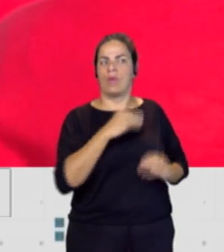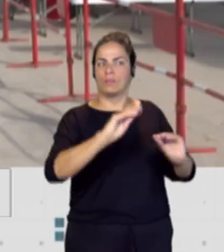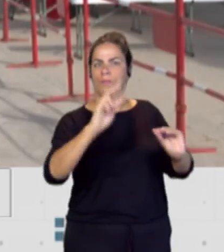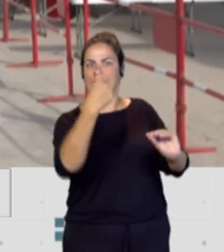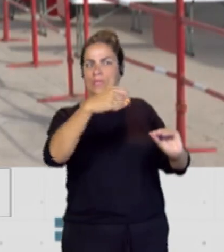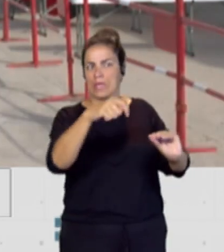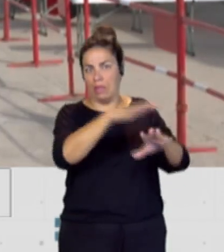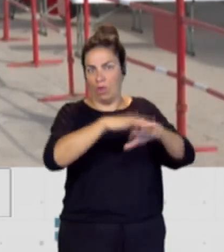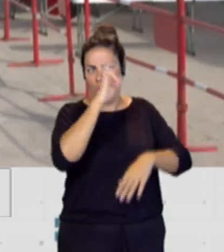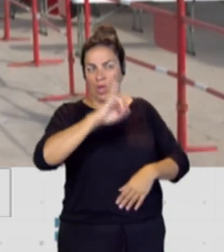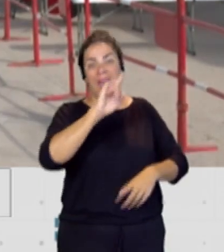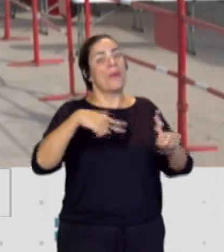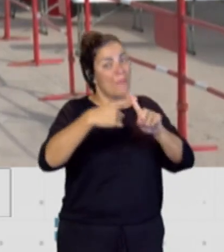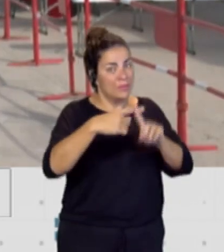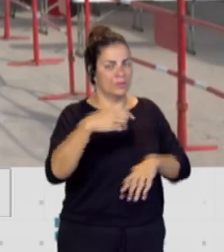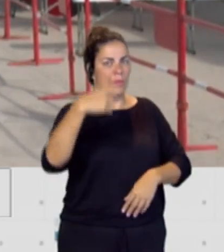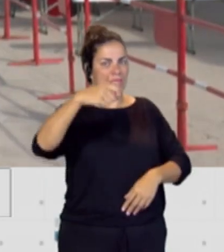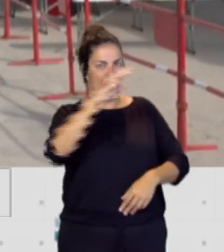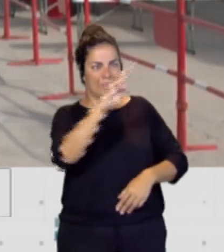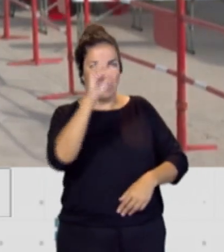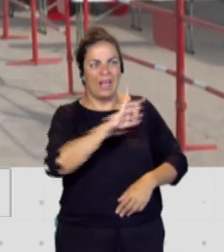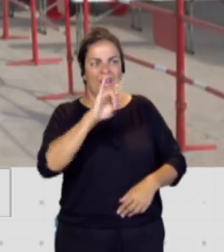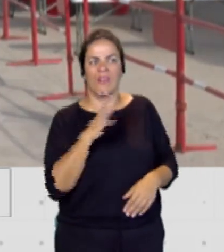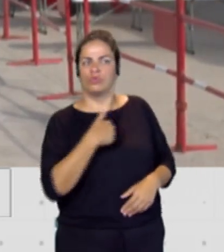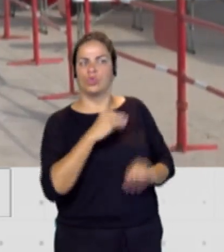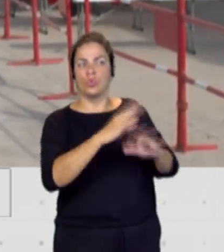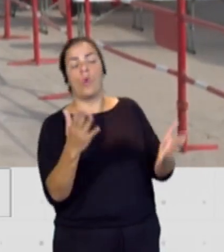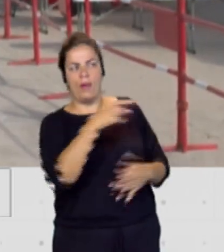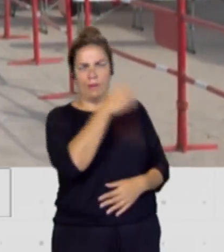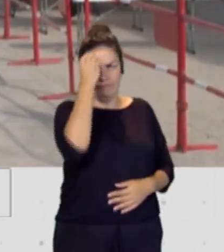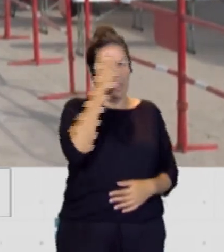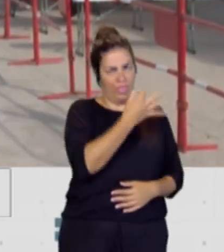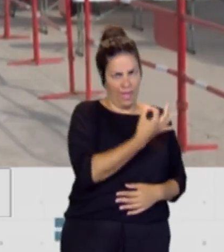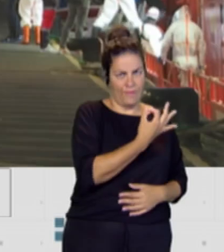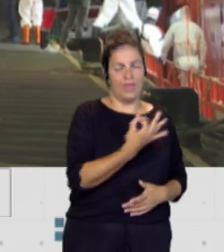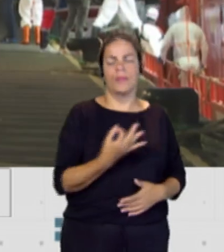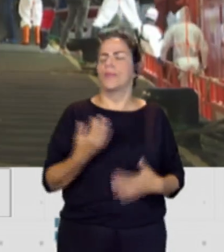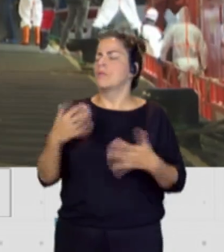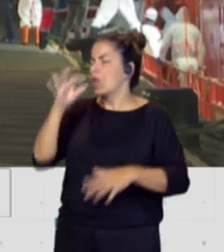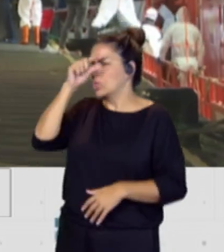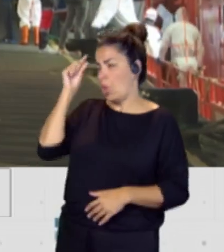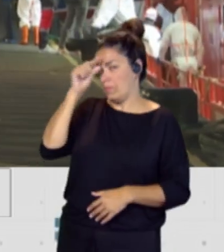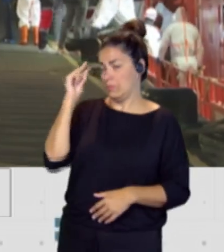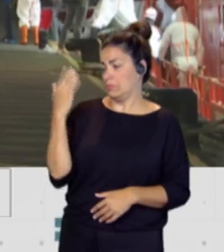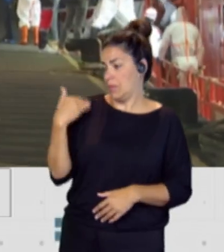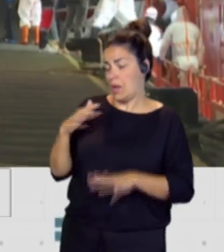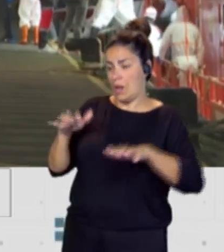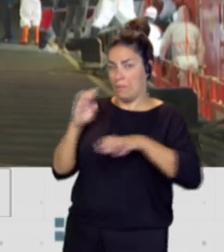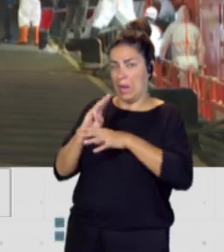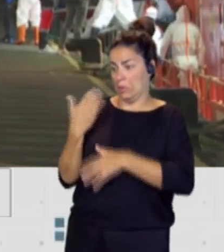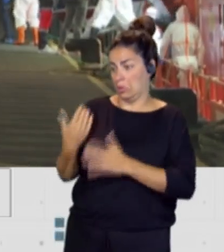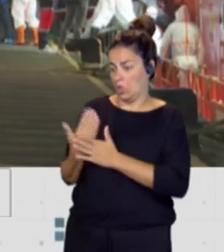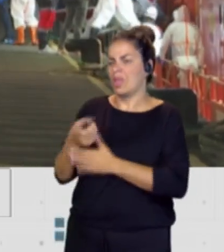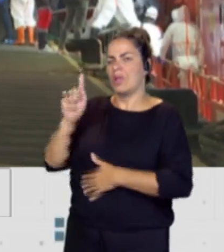del gobierno de Canarias e insisto, el presidente del Partido Popular en Canarias. Sin embargo, el señor Domínguez en el Parlamento estos últimos días también acusó al ministro